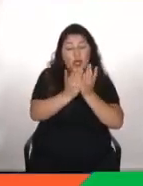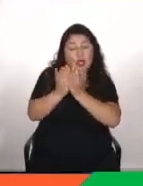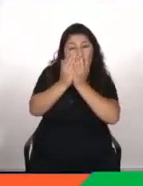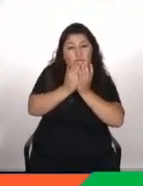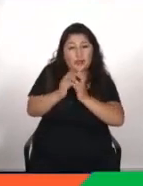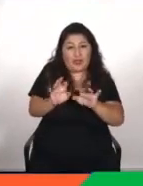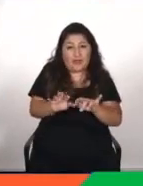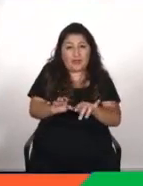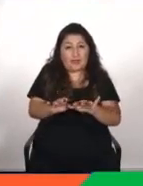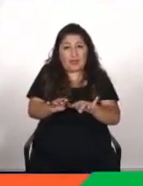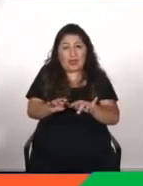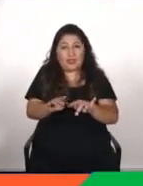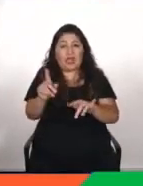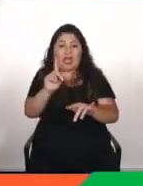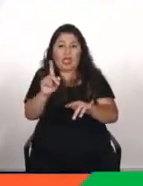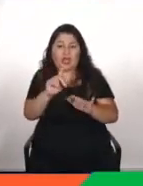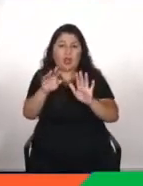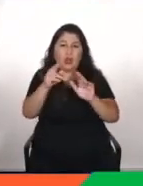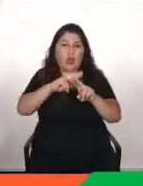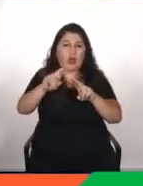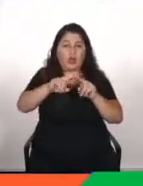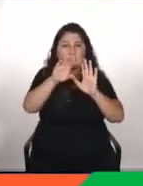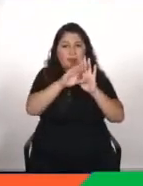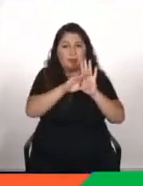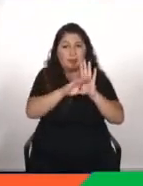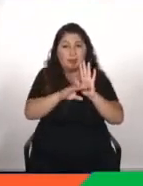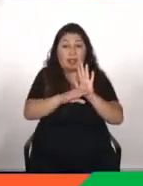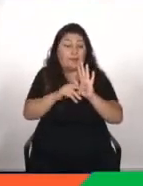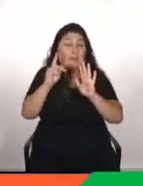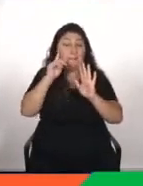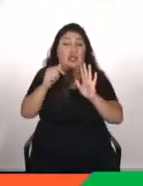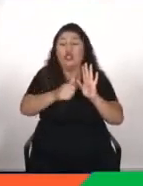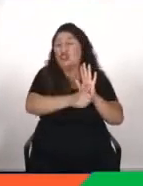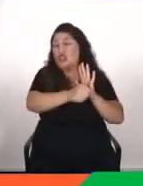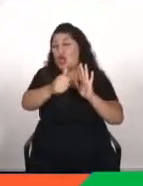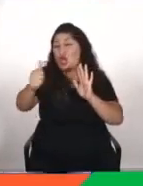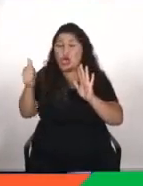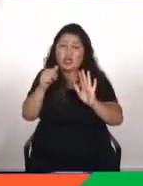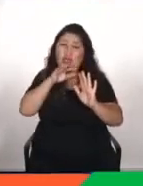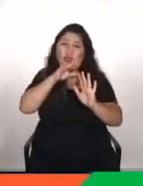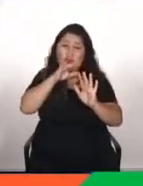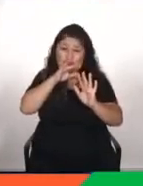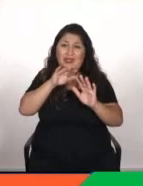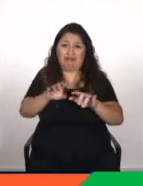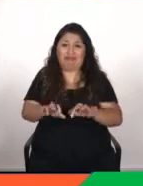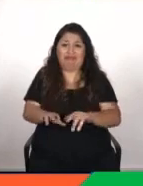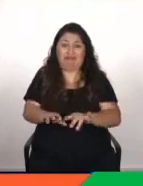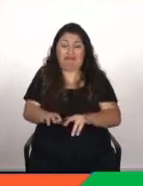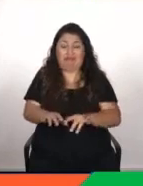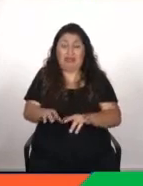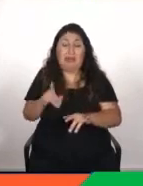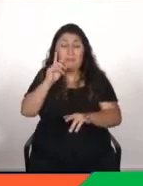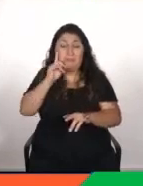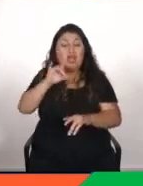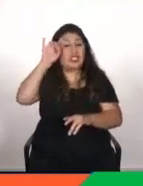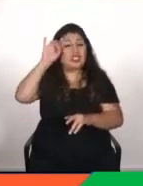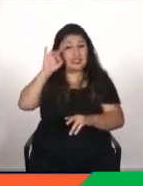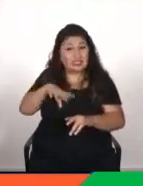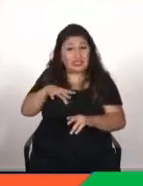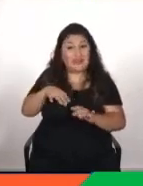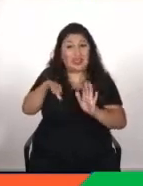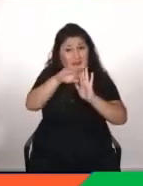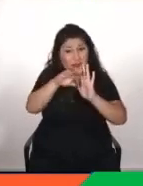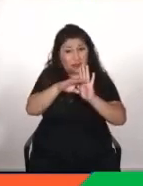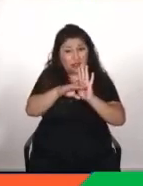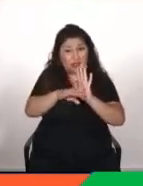relacionarse de alguna manera con la informática pero no solo es tener esa interfaz sino que también el saber programar y tomártelo como una forma de